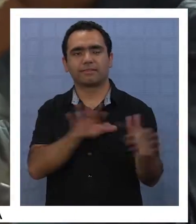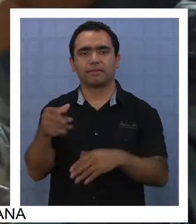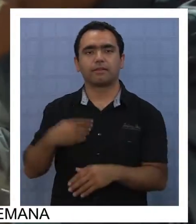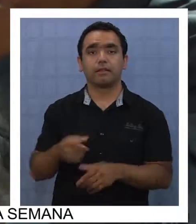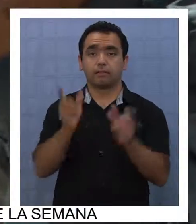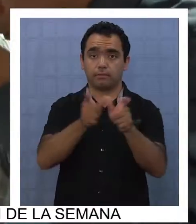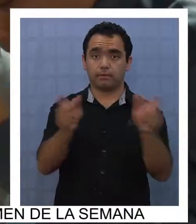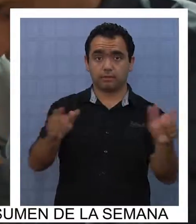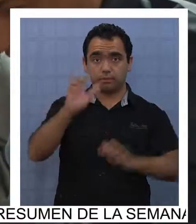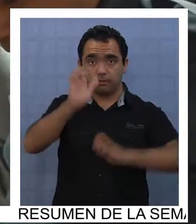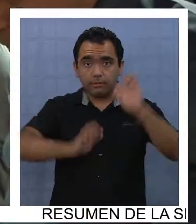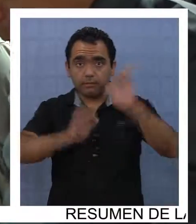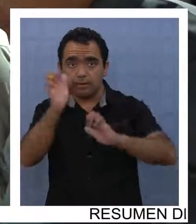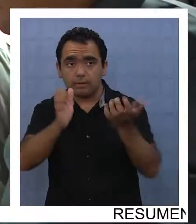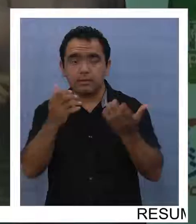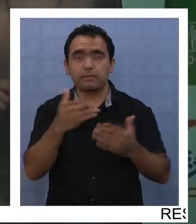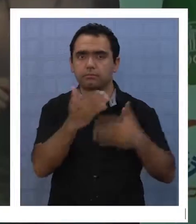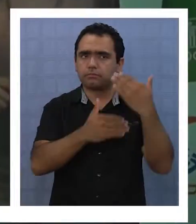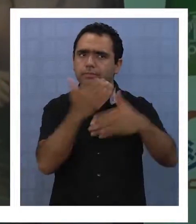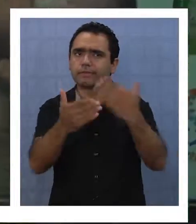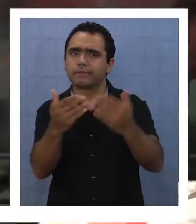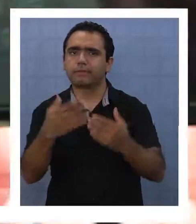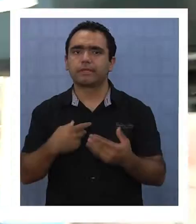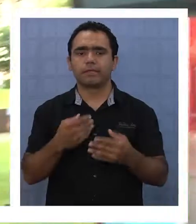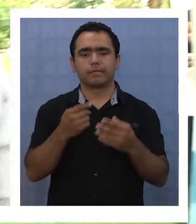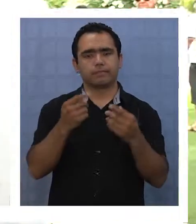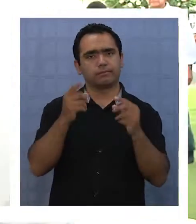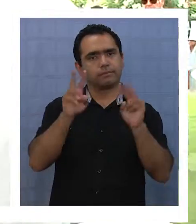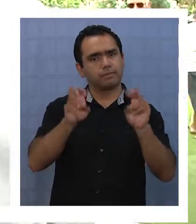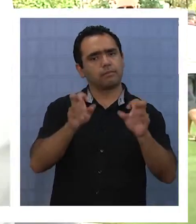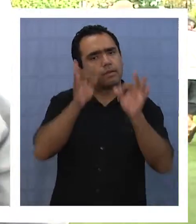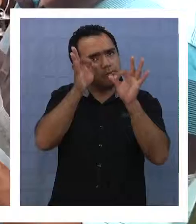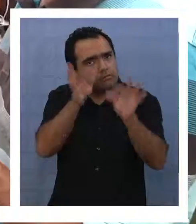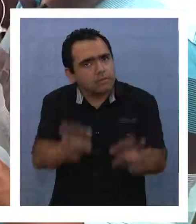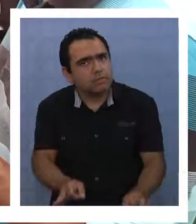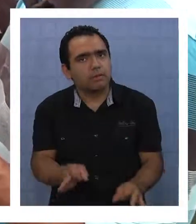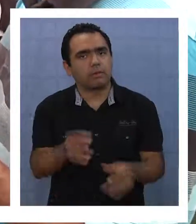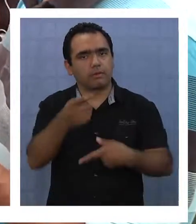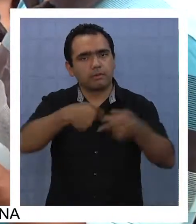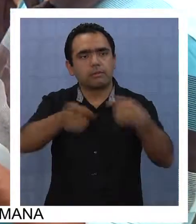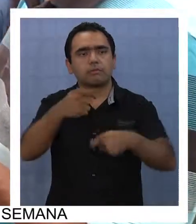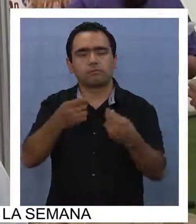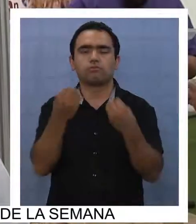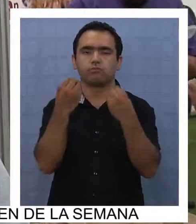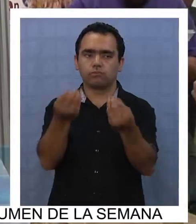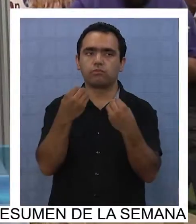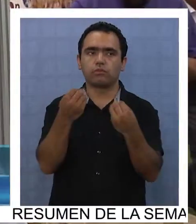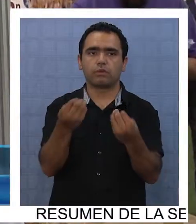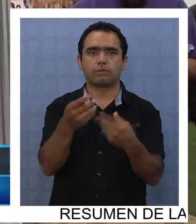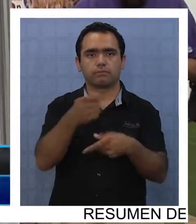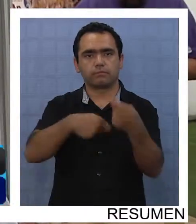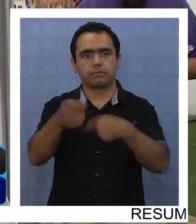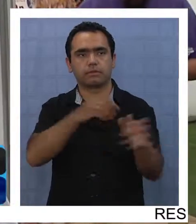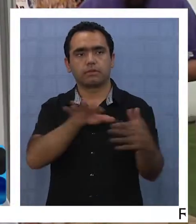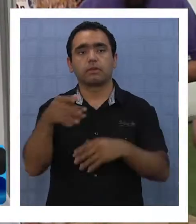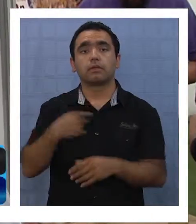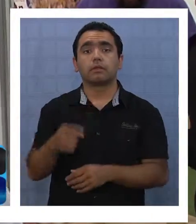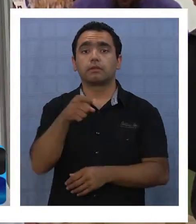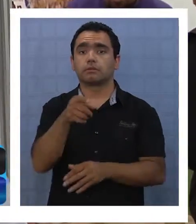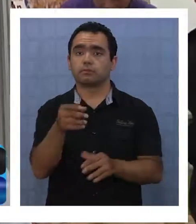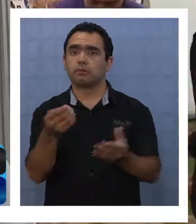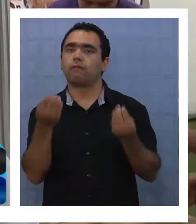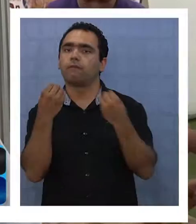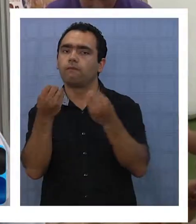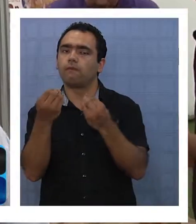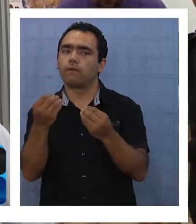emprendedores, darle seriedad a sus negocios es fundamental para mantenerse estable en el comercio. Igual tiene un plus agregado, un valor